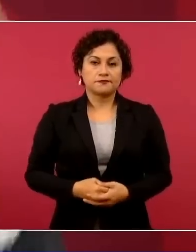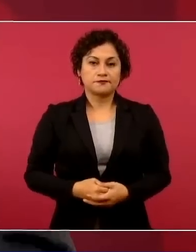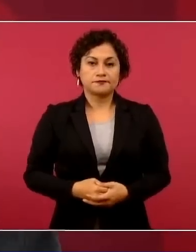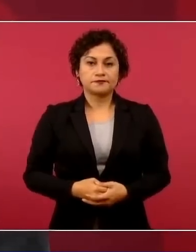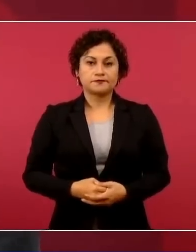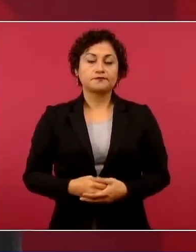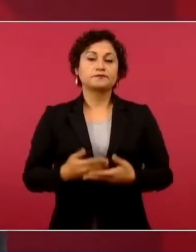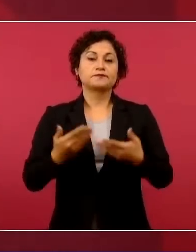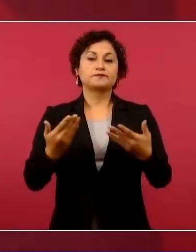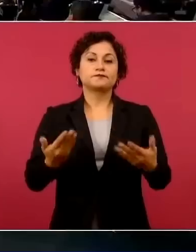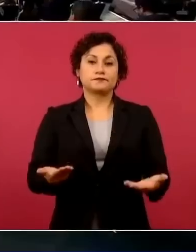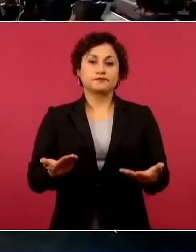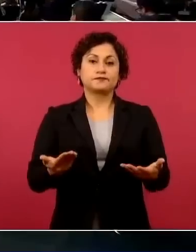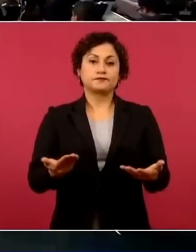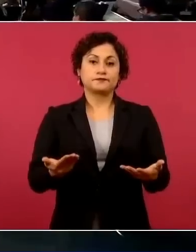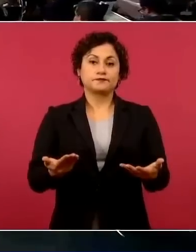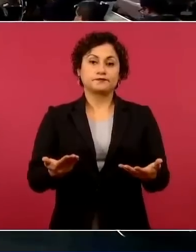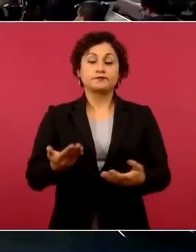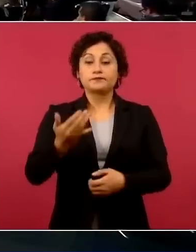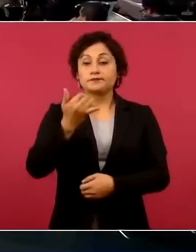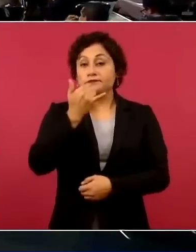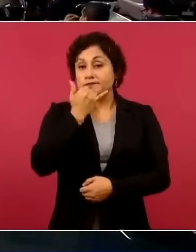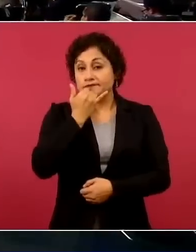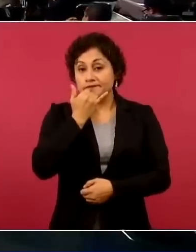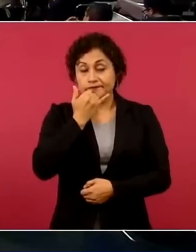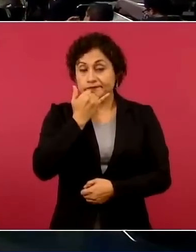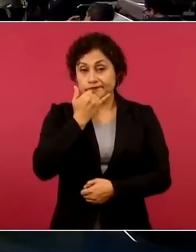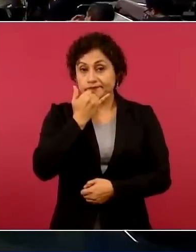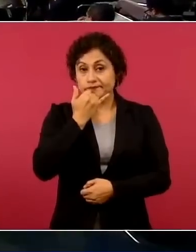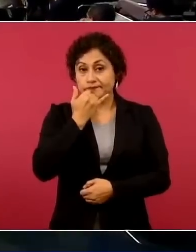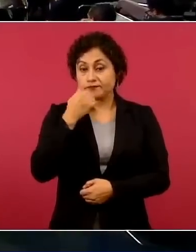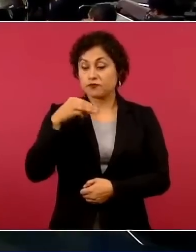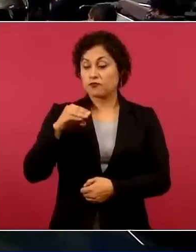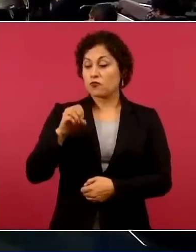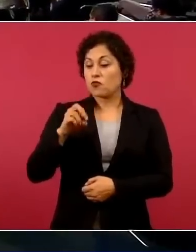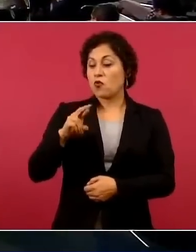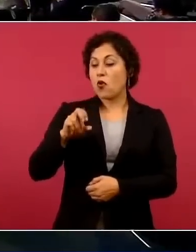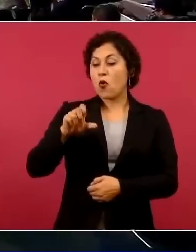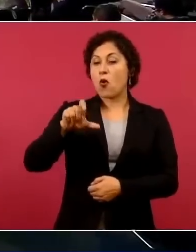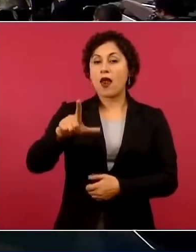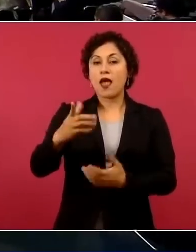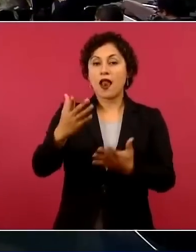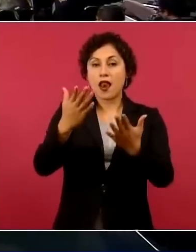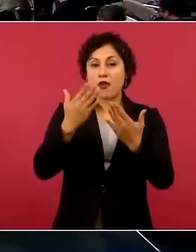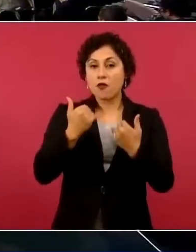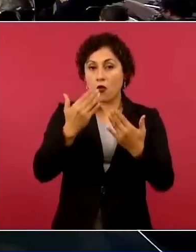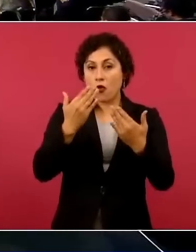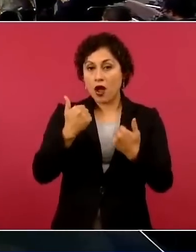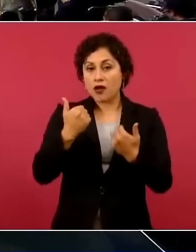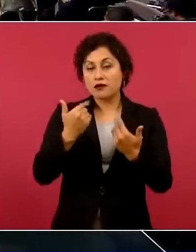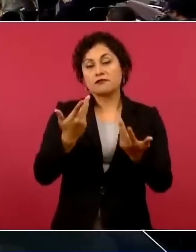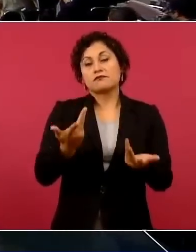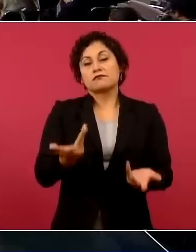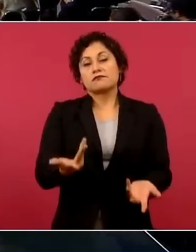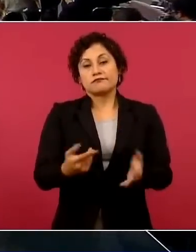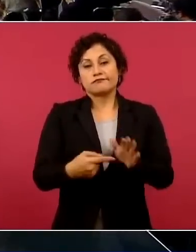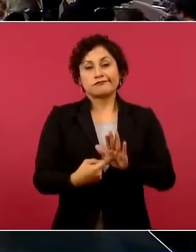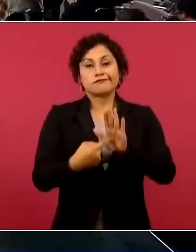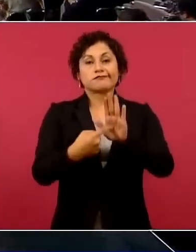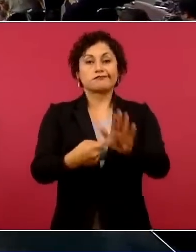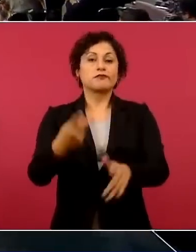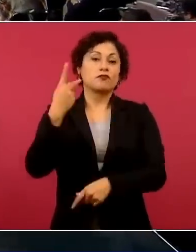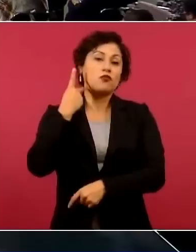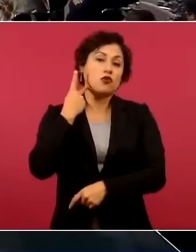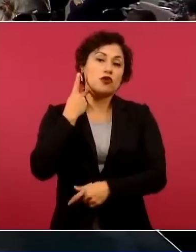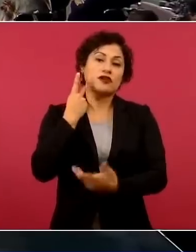Y el que no tiene autoridad moral, pues no tiene autoridad política y no se